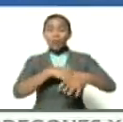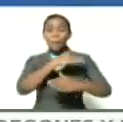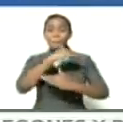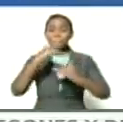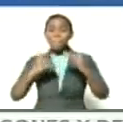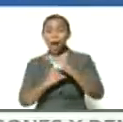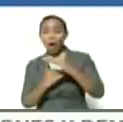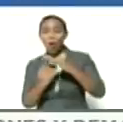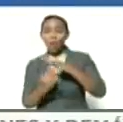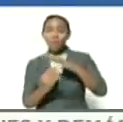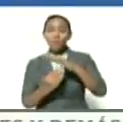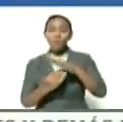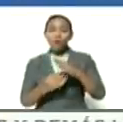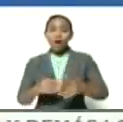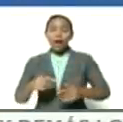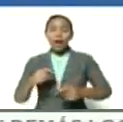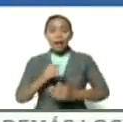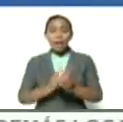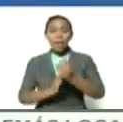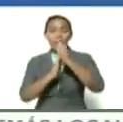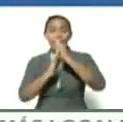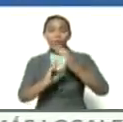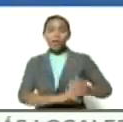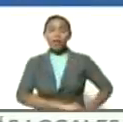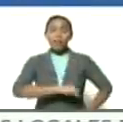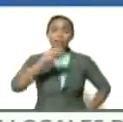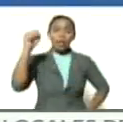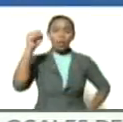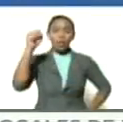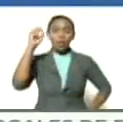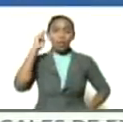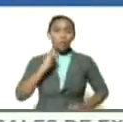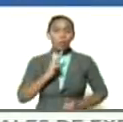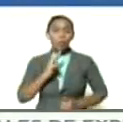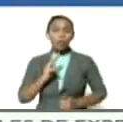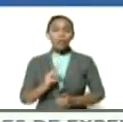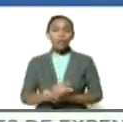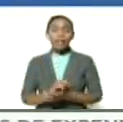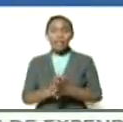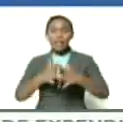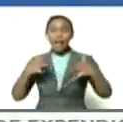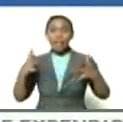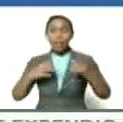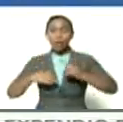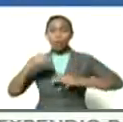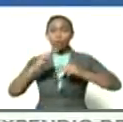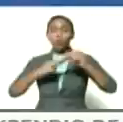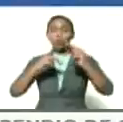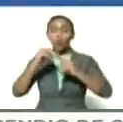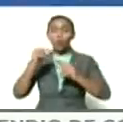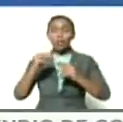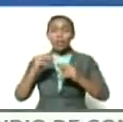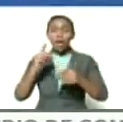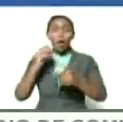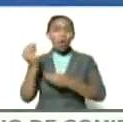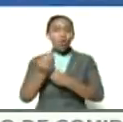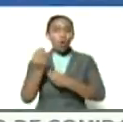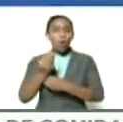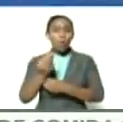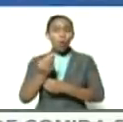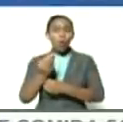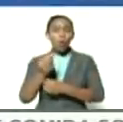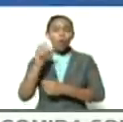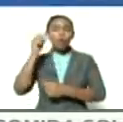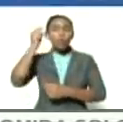del gran libertador Simón Bolívar y a parir grandes conductores como Antonio José de